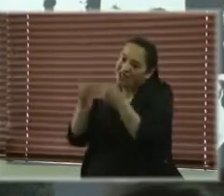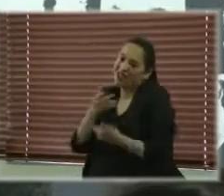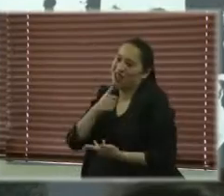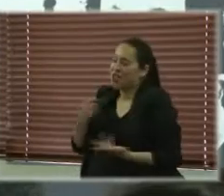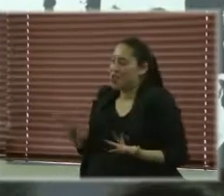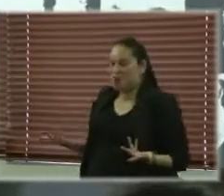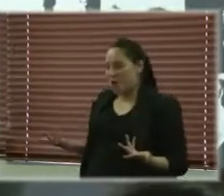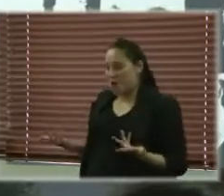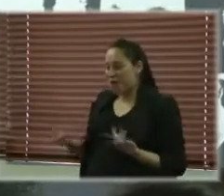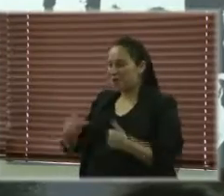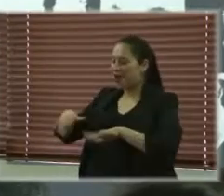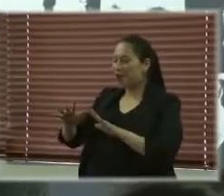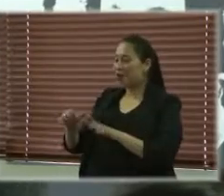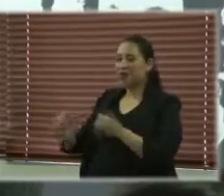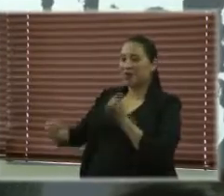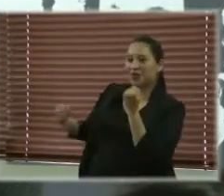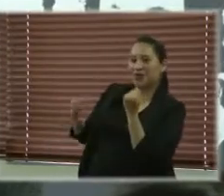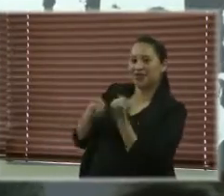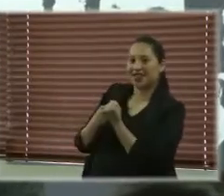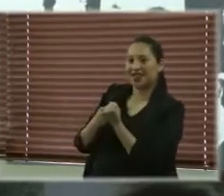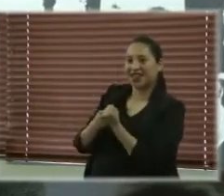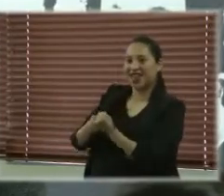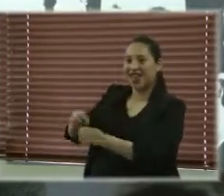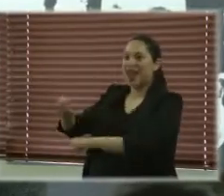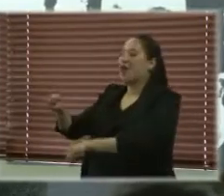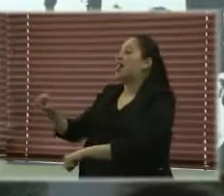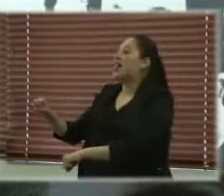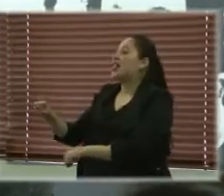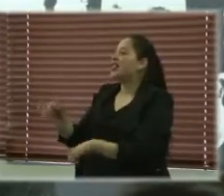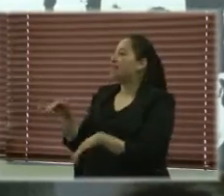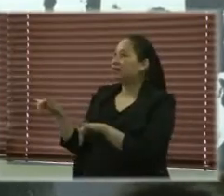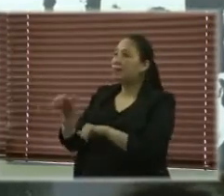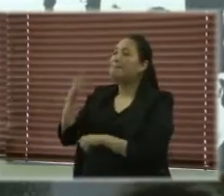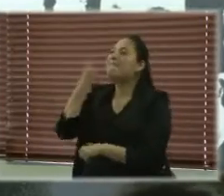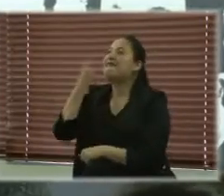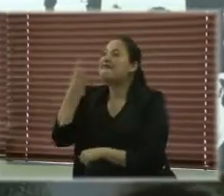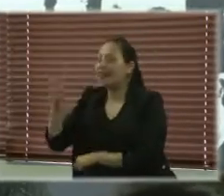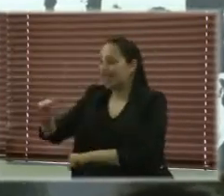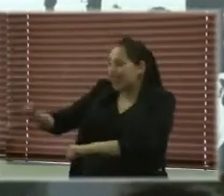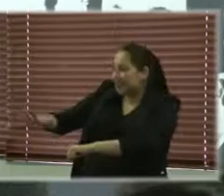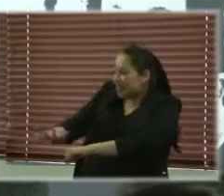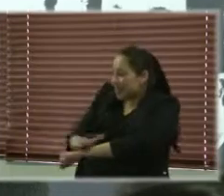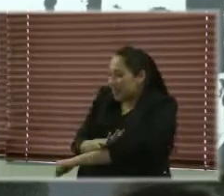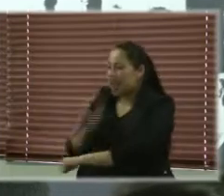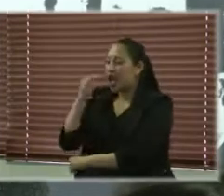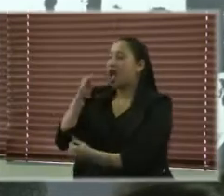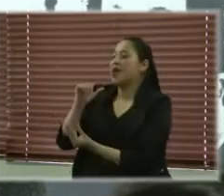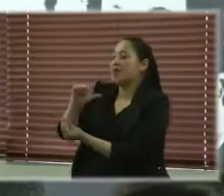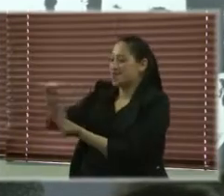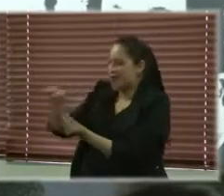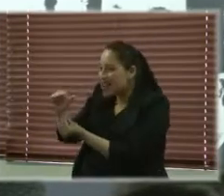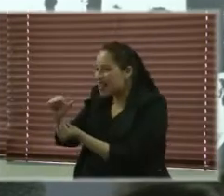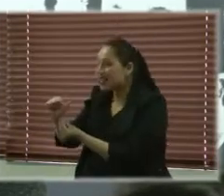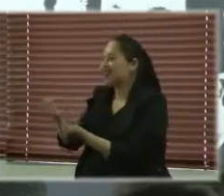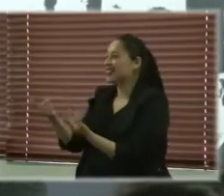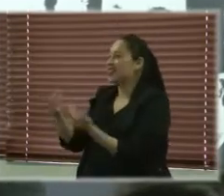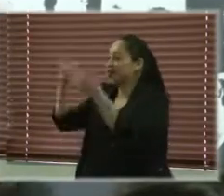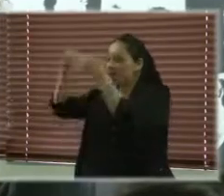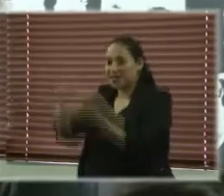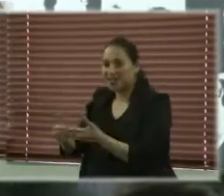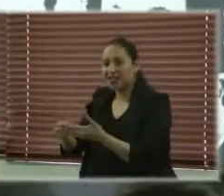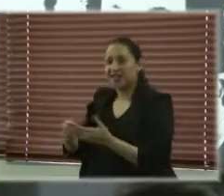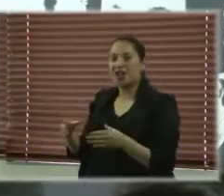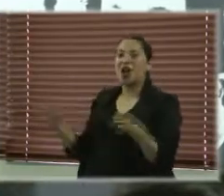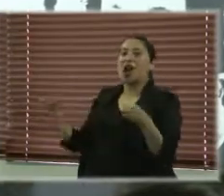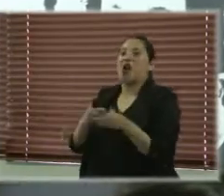La razón es que no hay accesibilidad para las mujeres con discapacidad, yo he tratado de llegar a esos grupos pero no